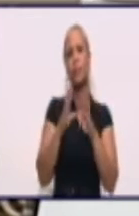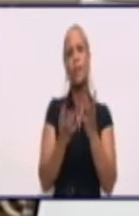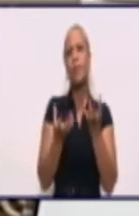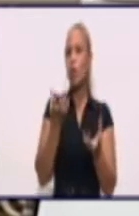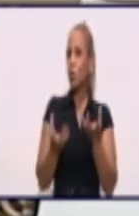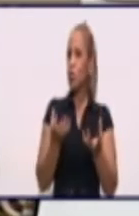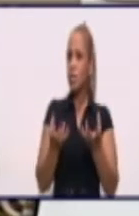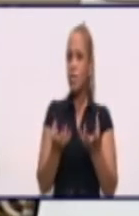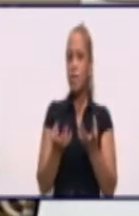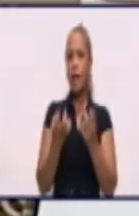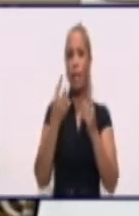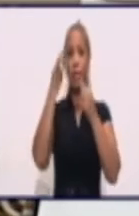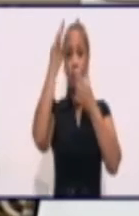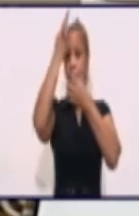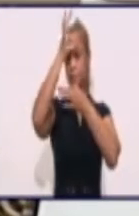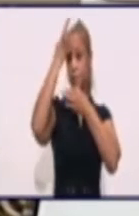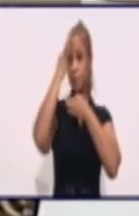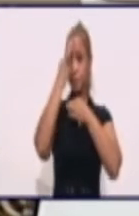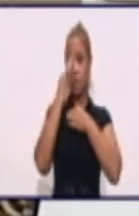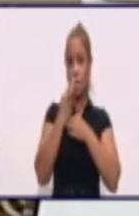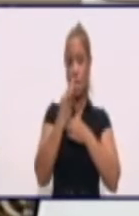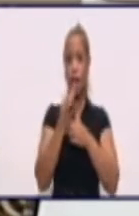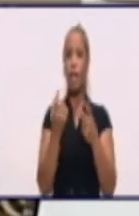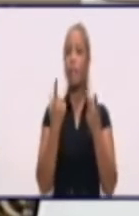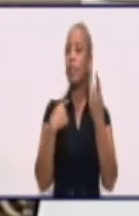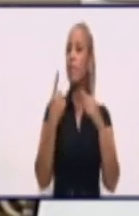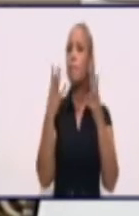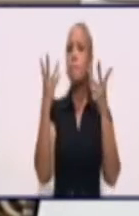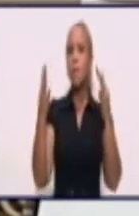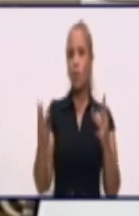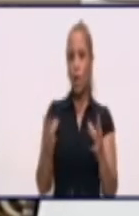maquillaje, manualidades,